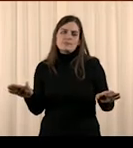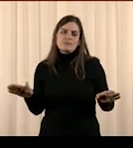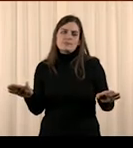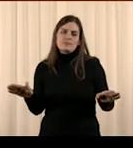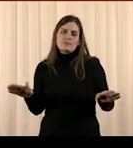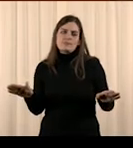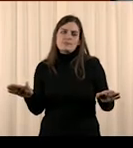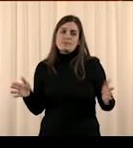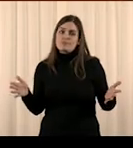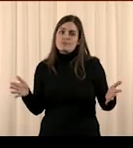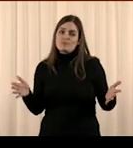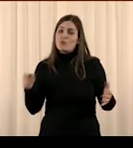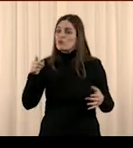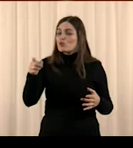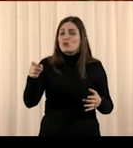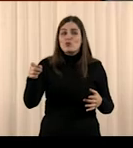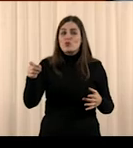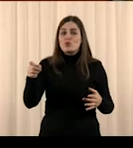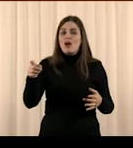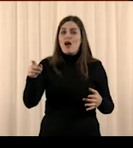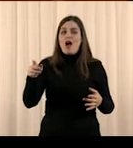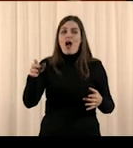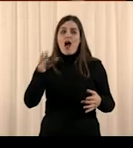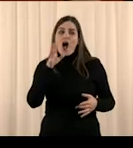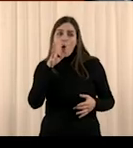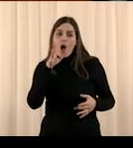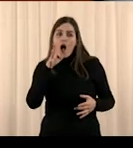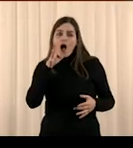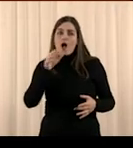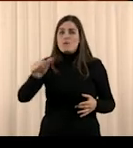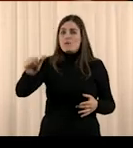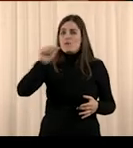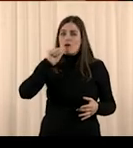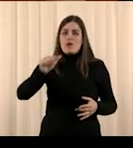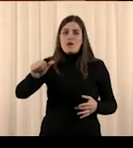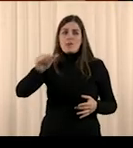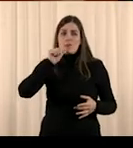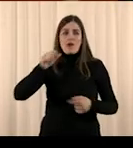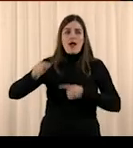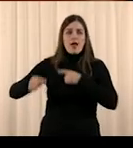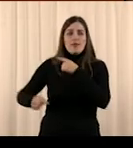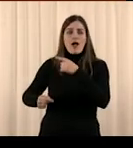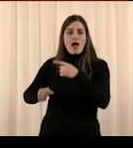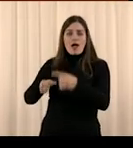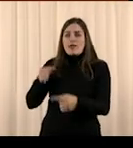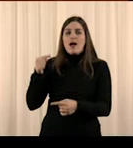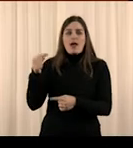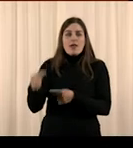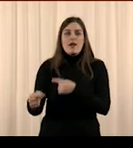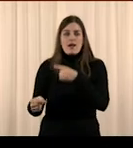Del mismo modo que debemos beber agua, a diario, cada día, o